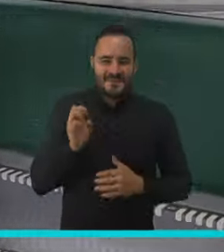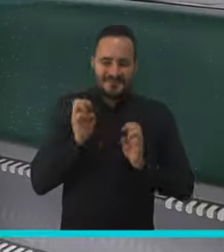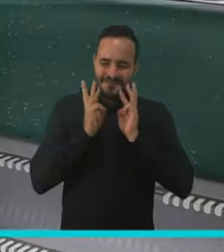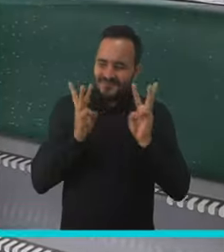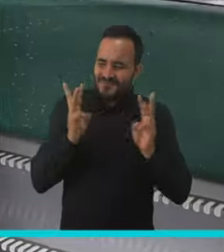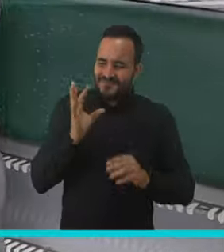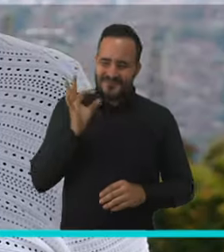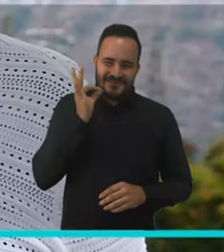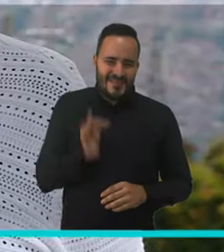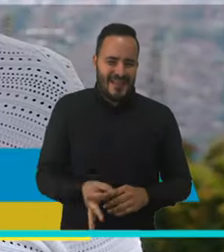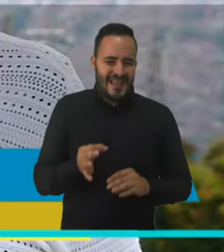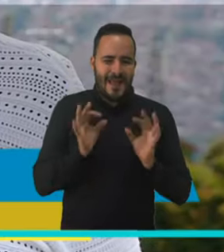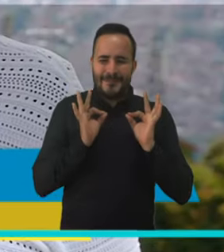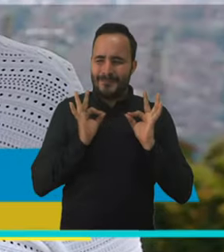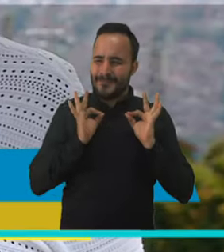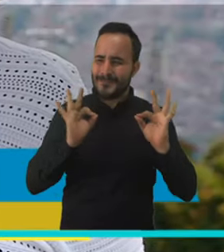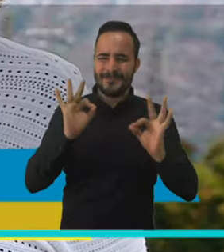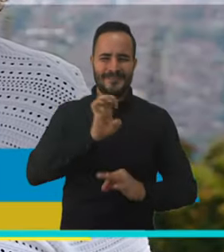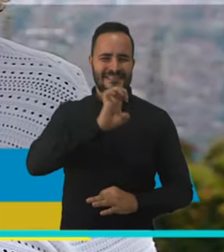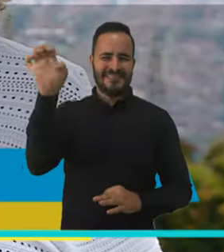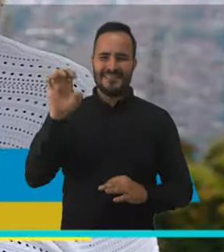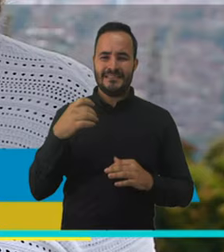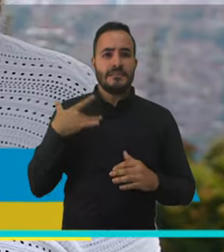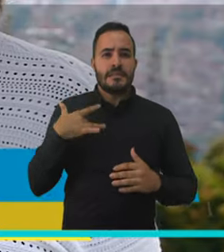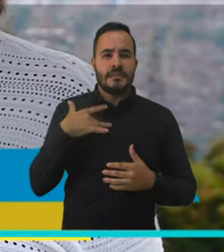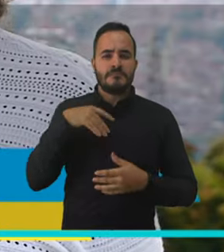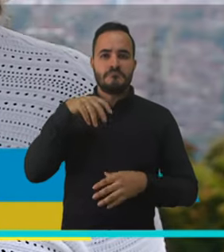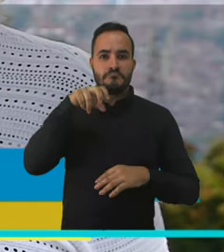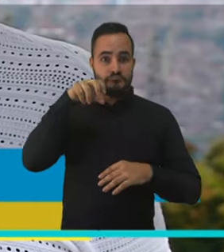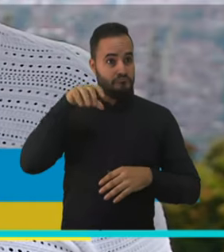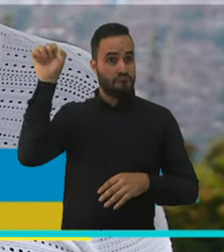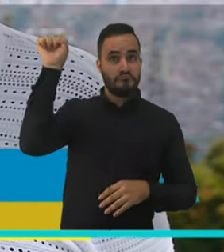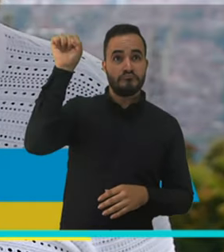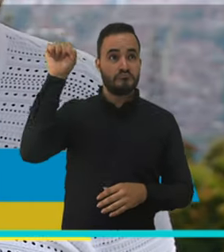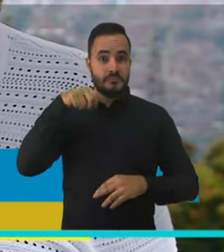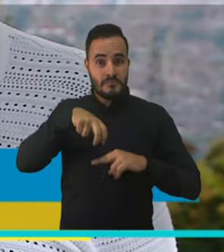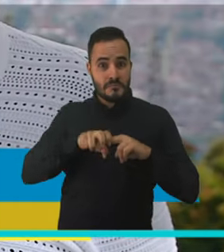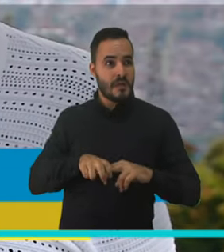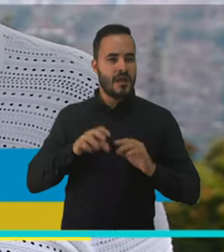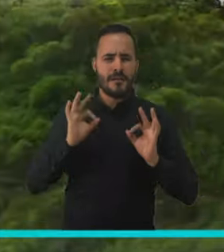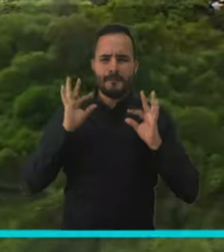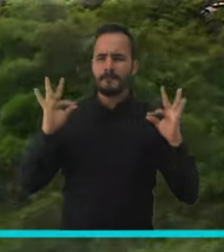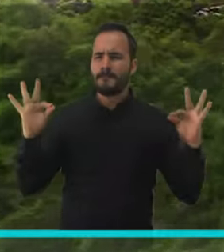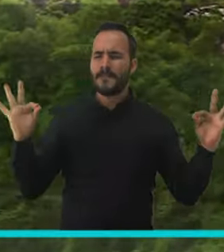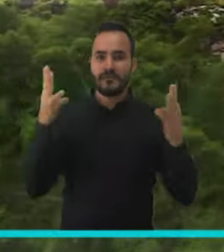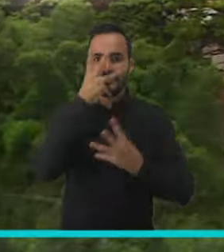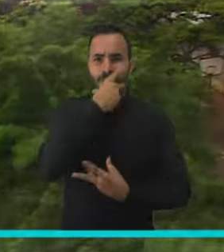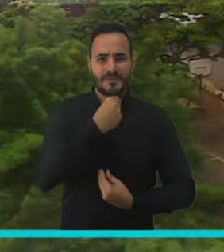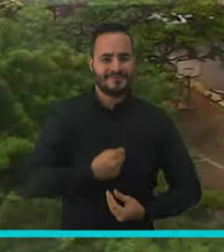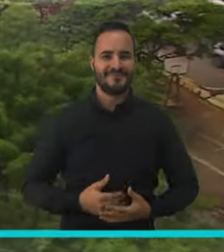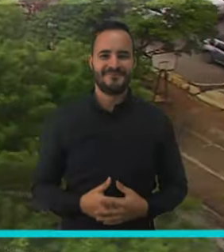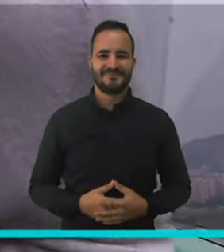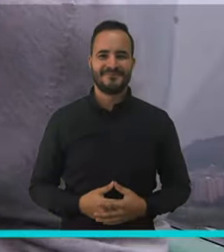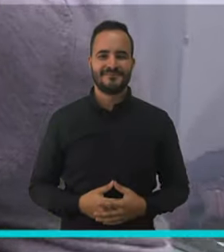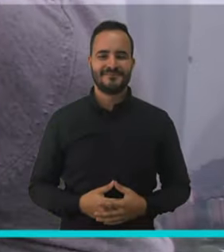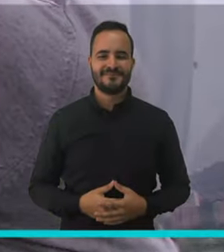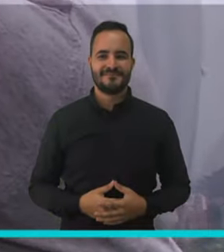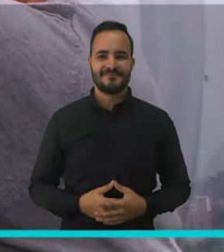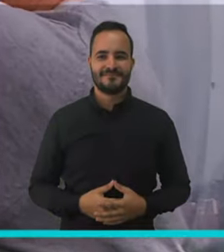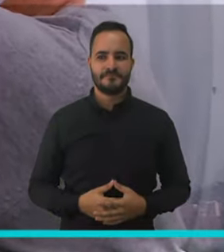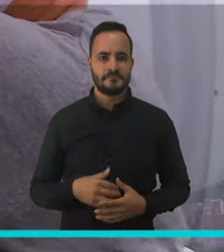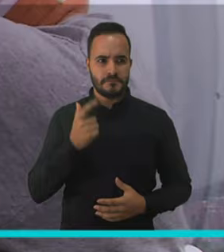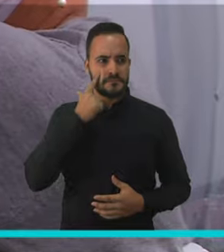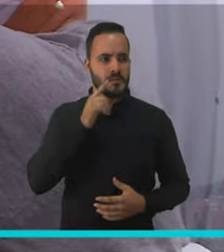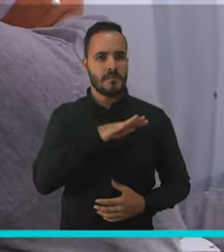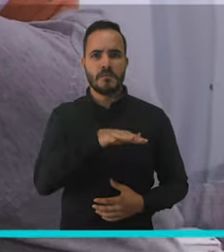de lo que me lo imaginaba. No se siente ruido, no se siente nada. Se ve todo muy bonito. ¿Qué es la razón de